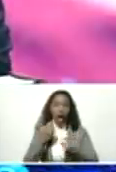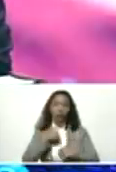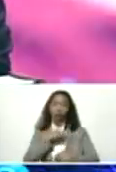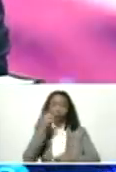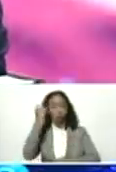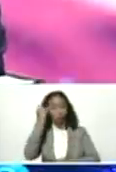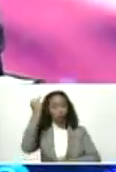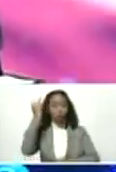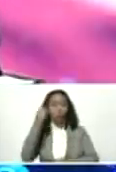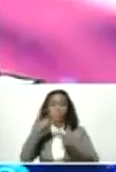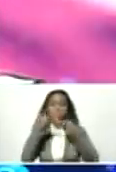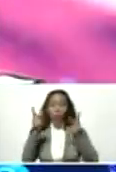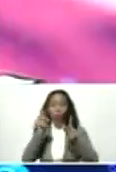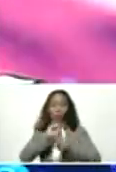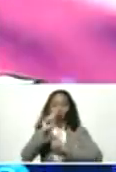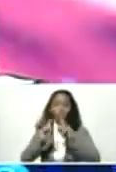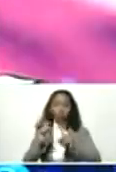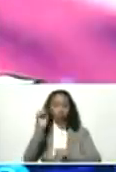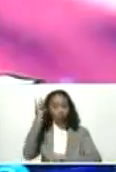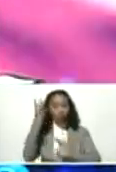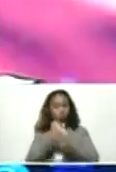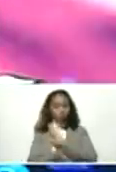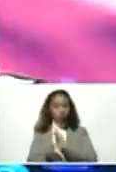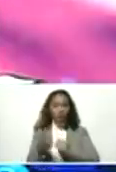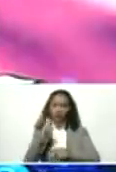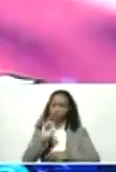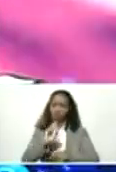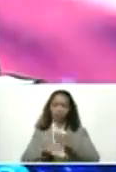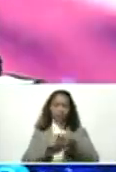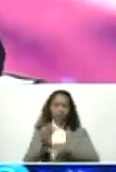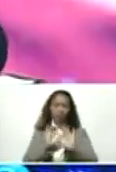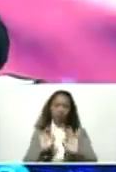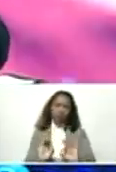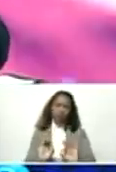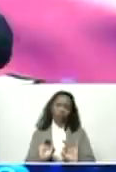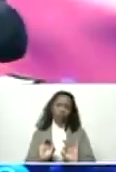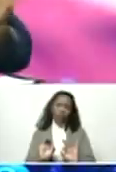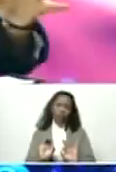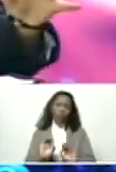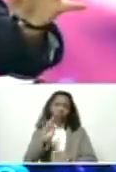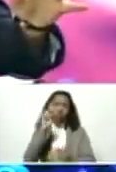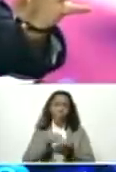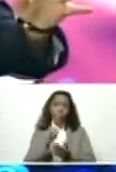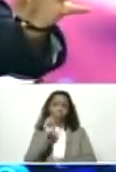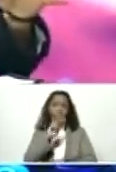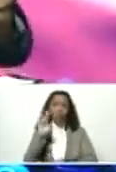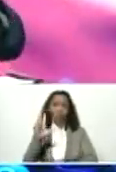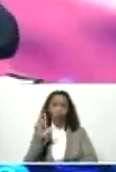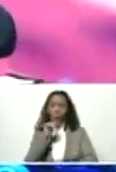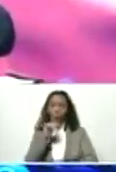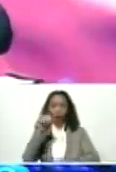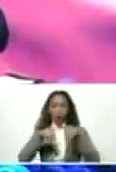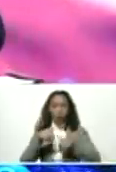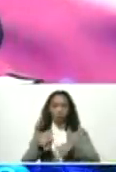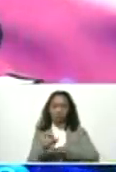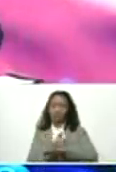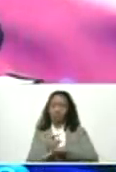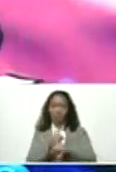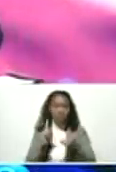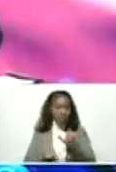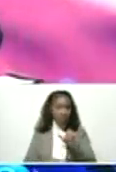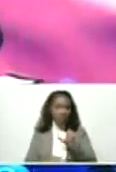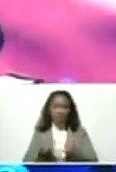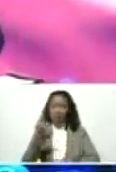alguna consulta pública. Y no lo vamos a hacer. 2023 no hay elecciones. Ni de gobernadores,